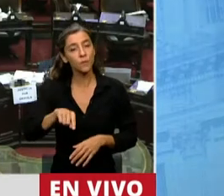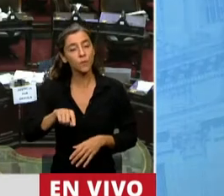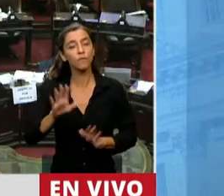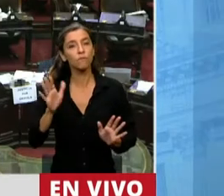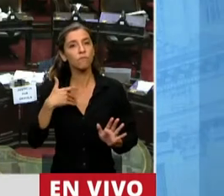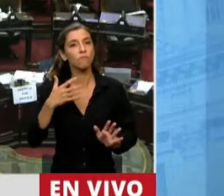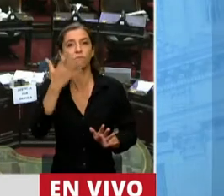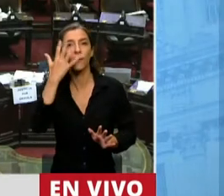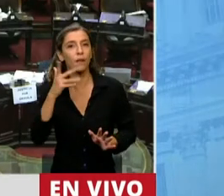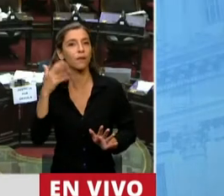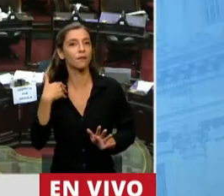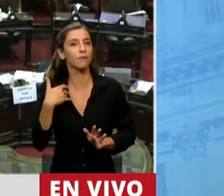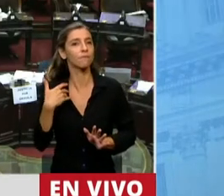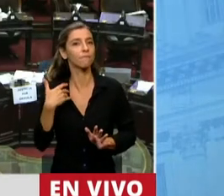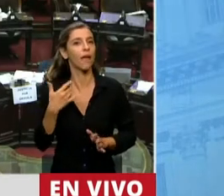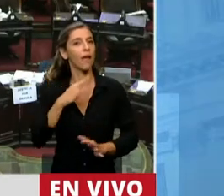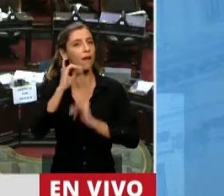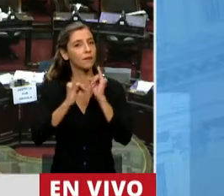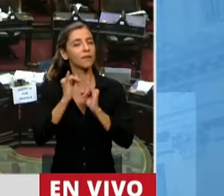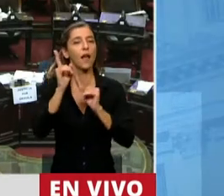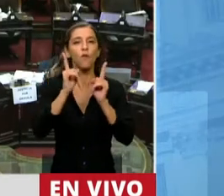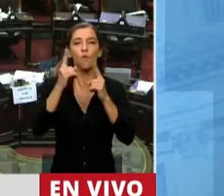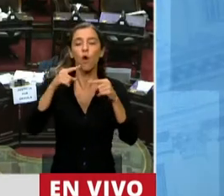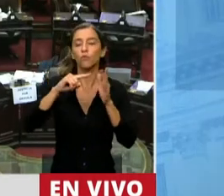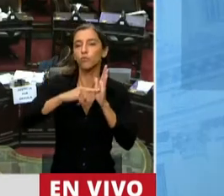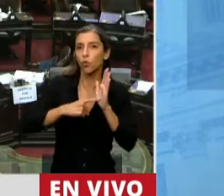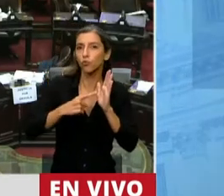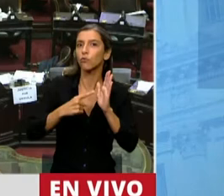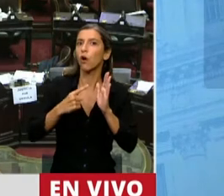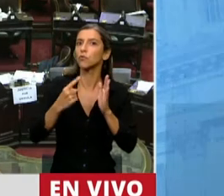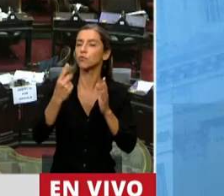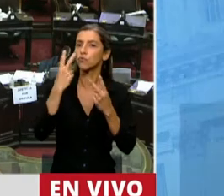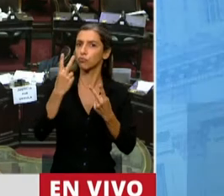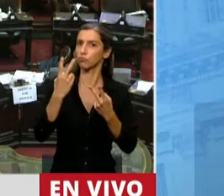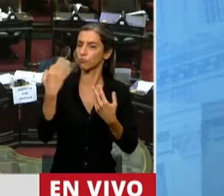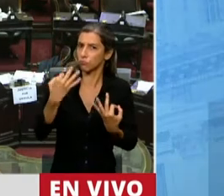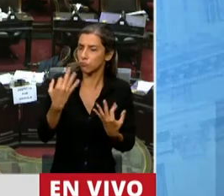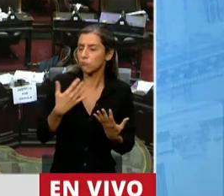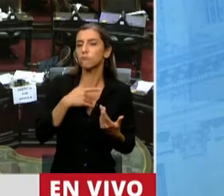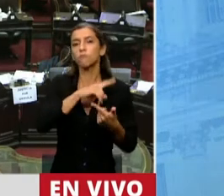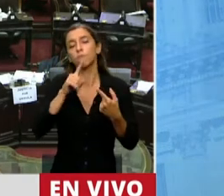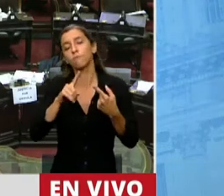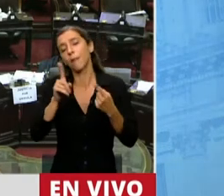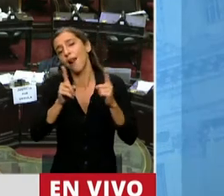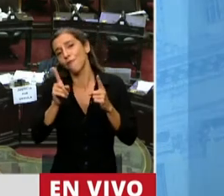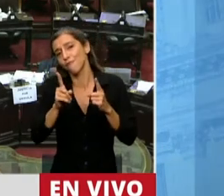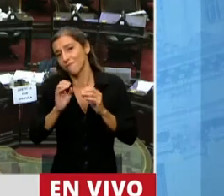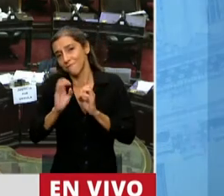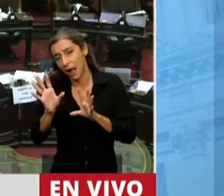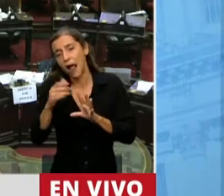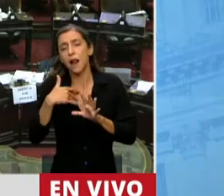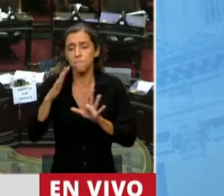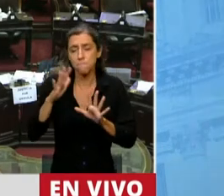reconocimientos y marcar algunas falencias que hemos tenido al momento de